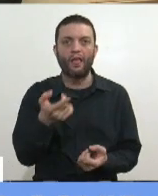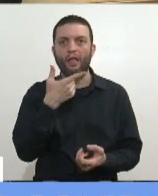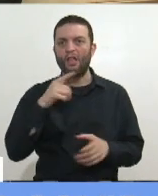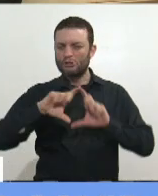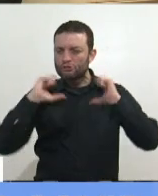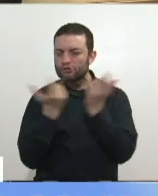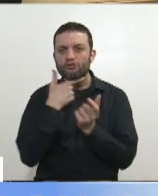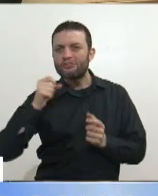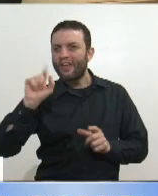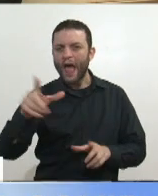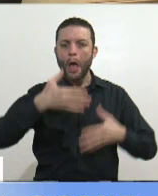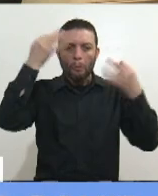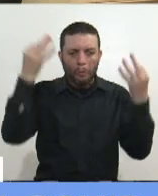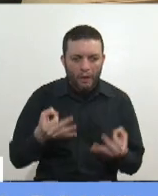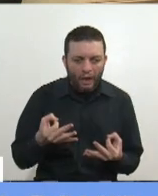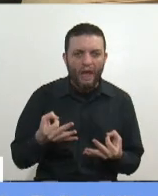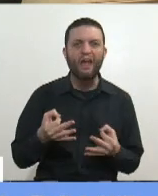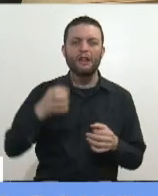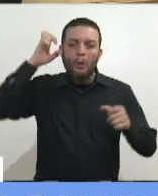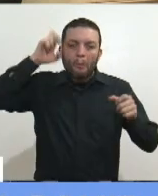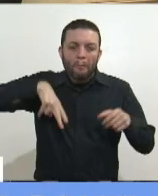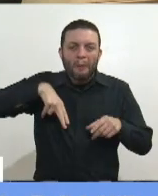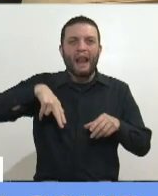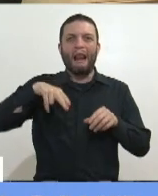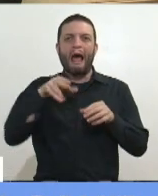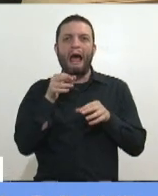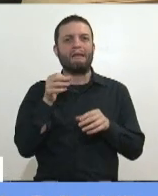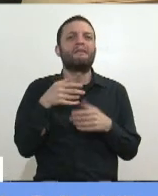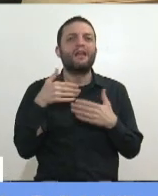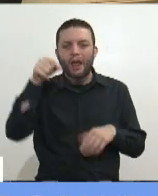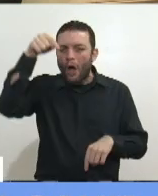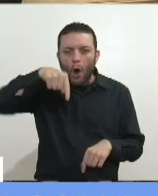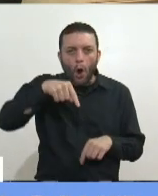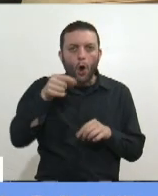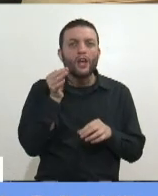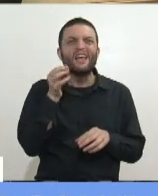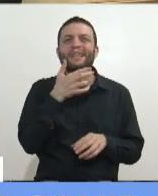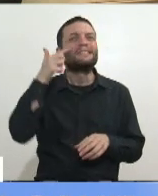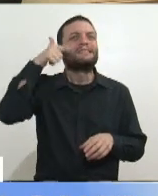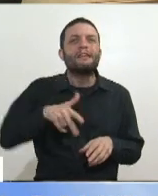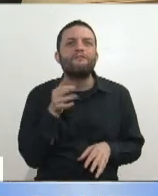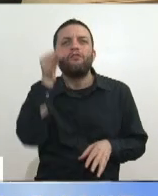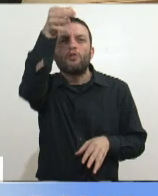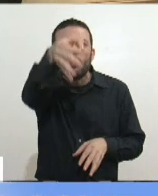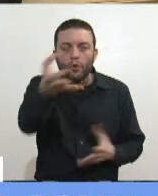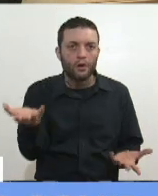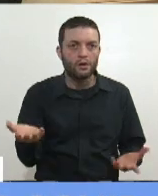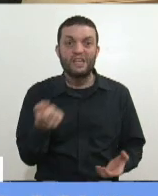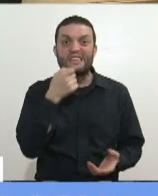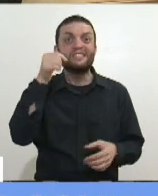Cuando solo importa hoy, no hay consecuencias. No hay trascendencia.